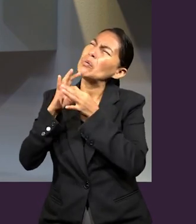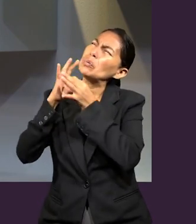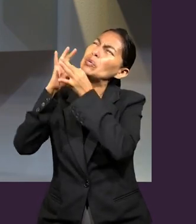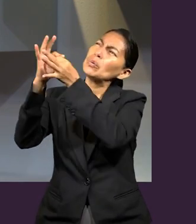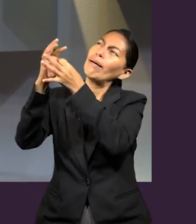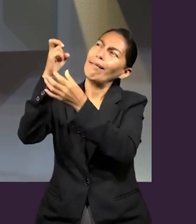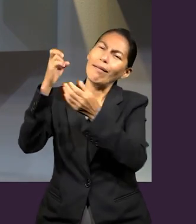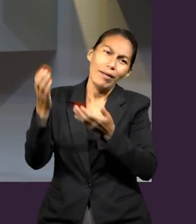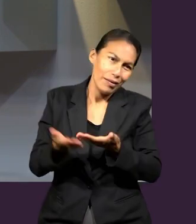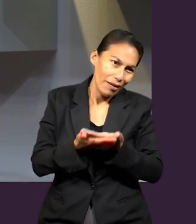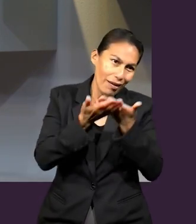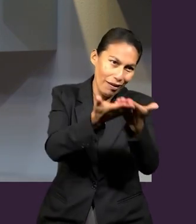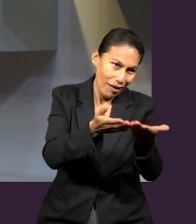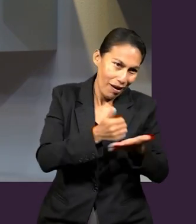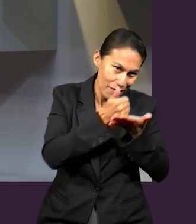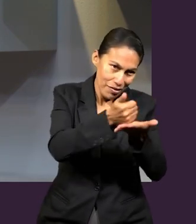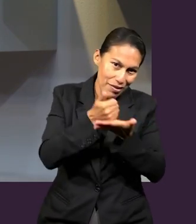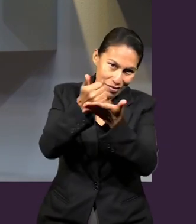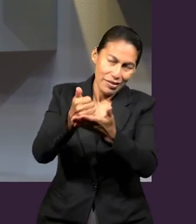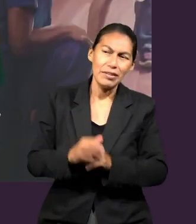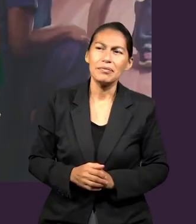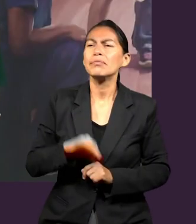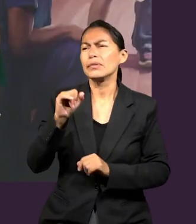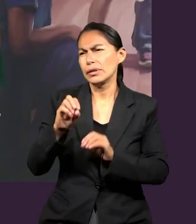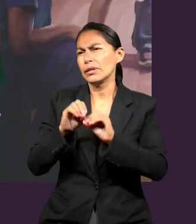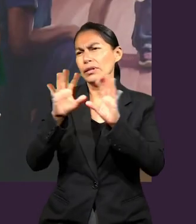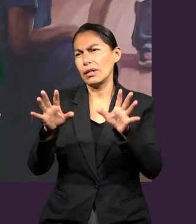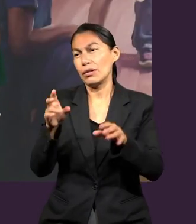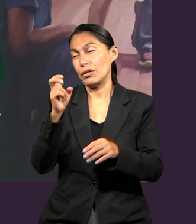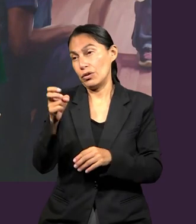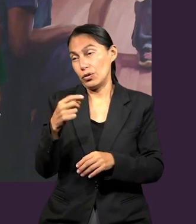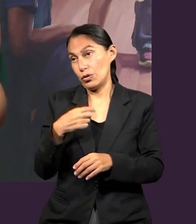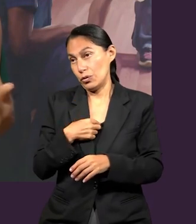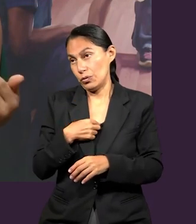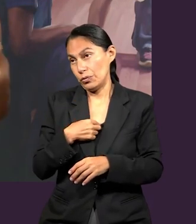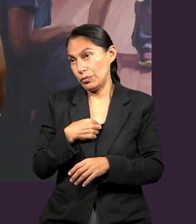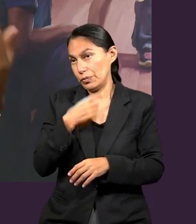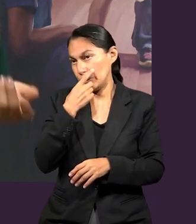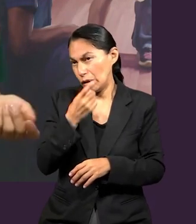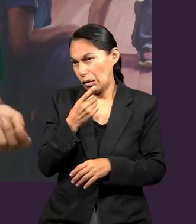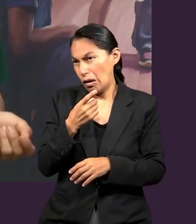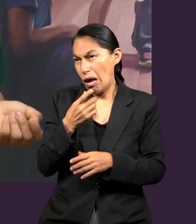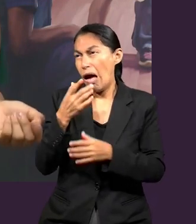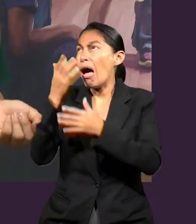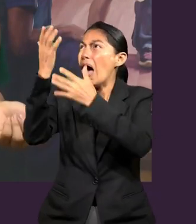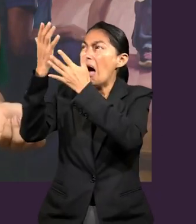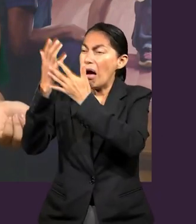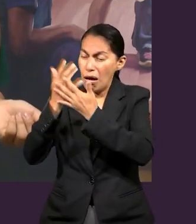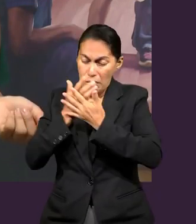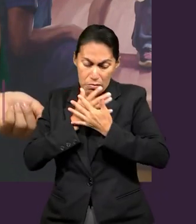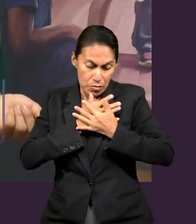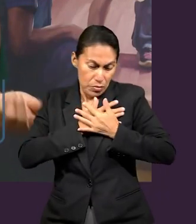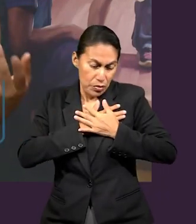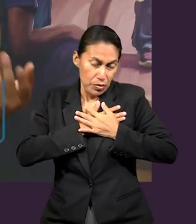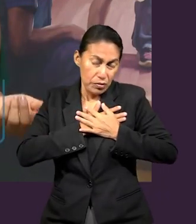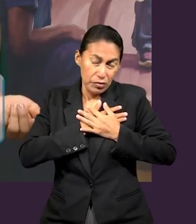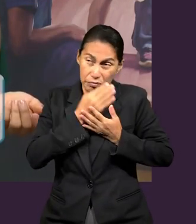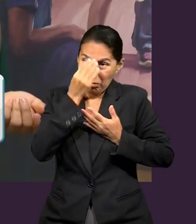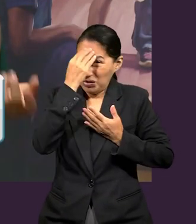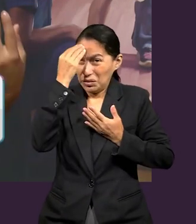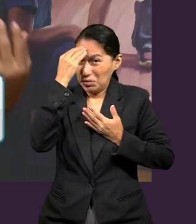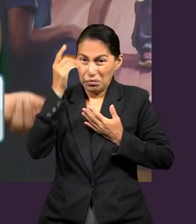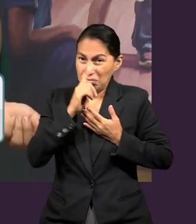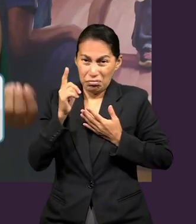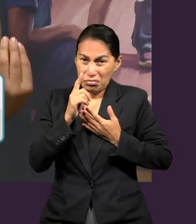poder hacer mucho por los demás. Claro. Ajá. Y entonces decía que no puedo predicar de un amor de